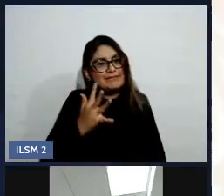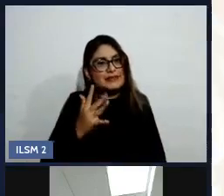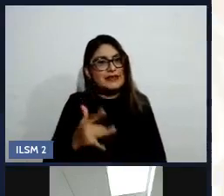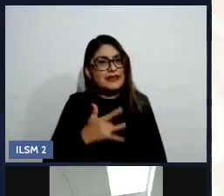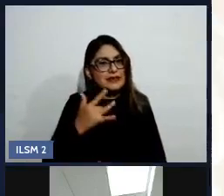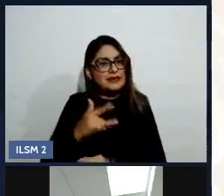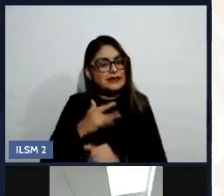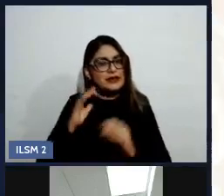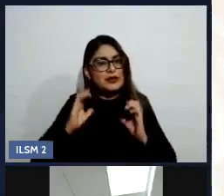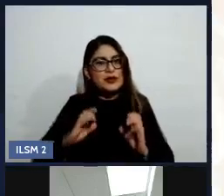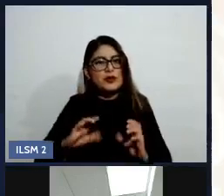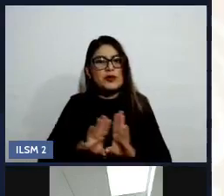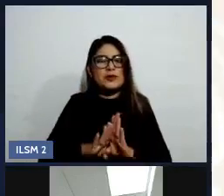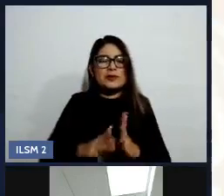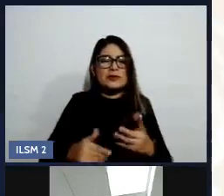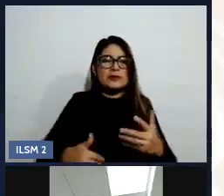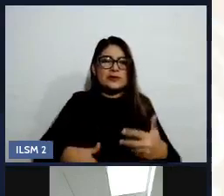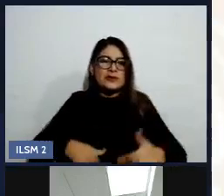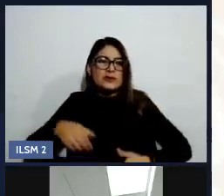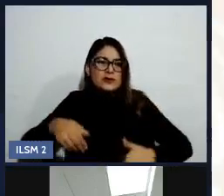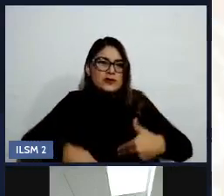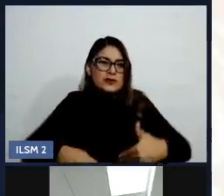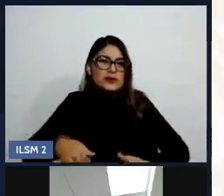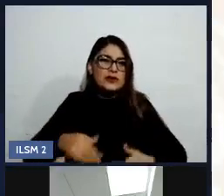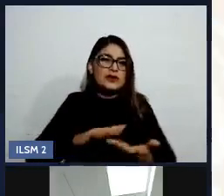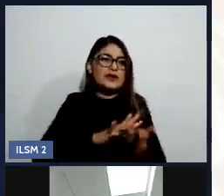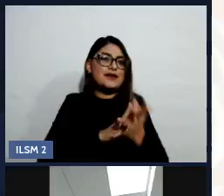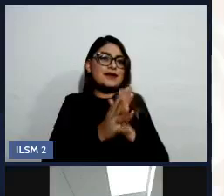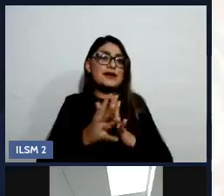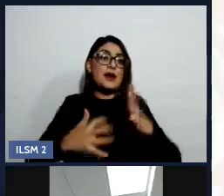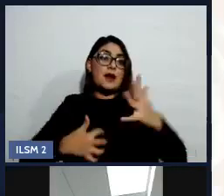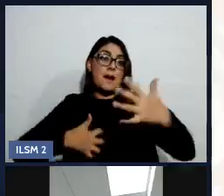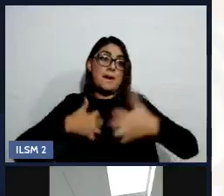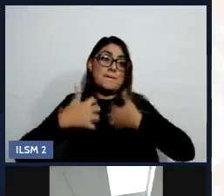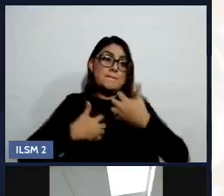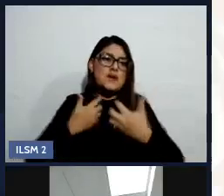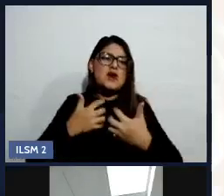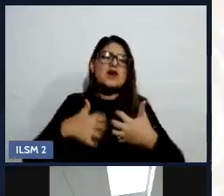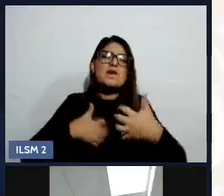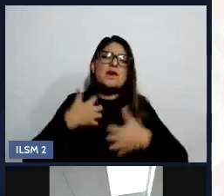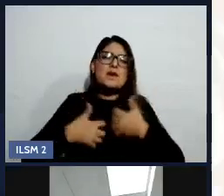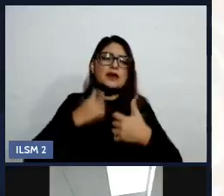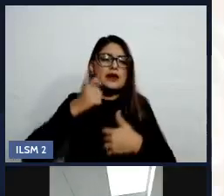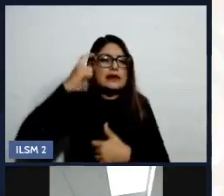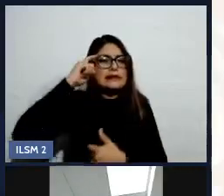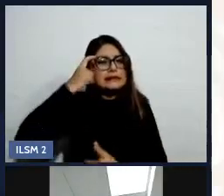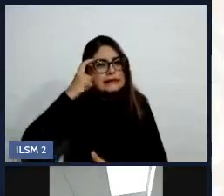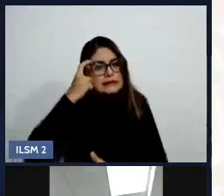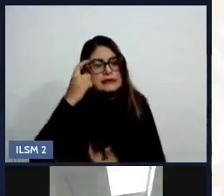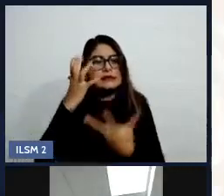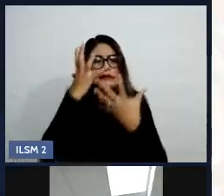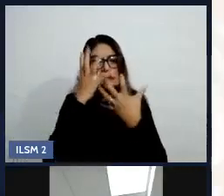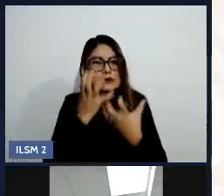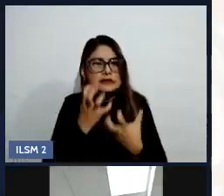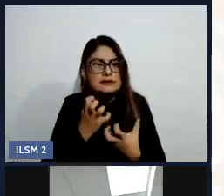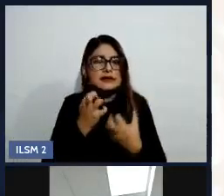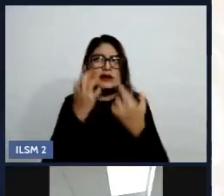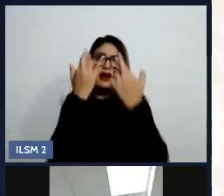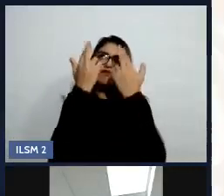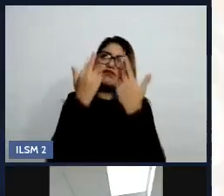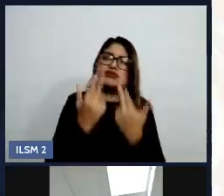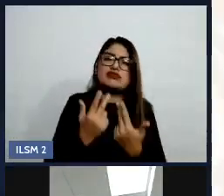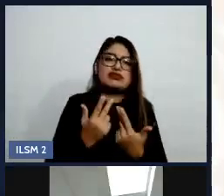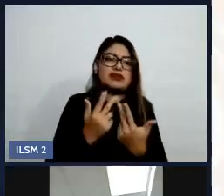frustración, que es por ahí una mezcla entre enojo y tristeza y desilusión. Pero